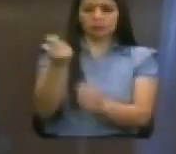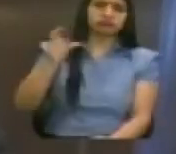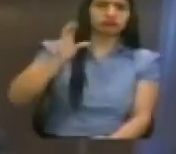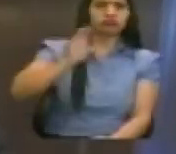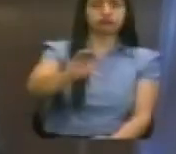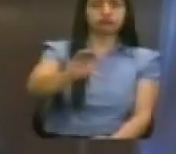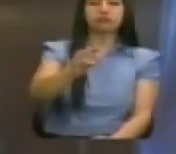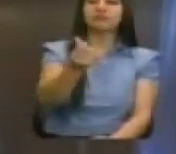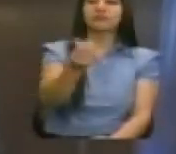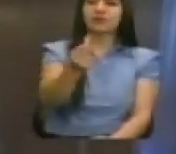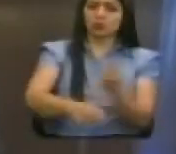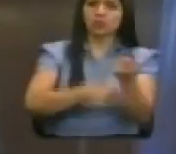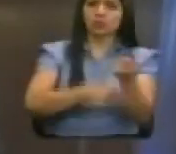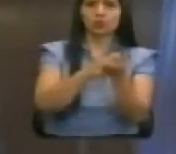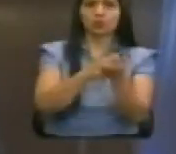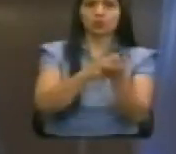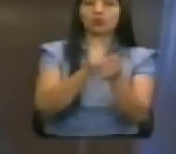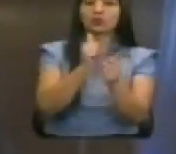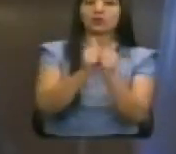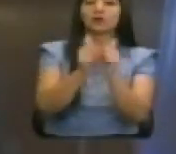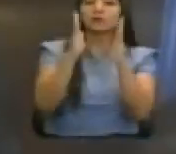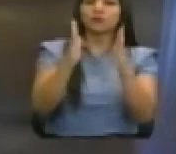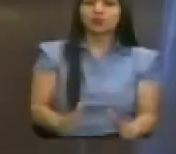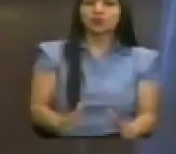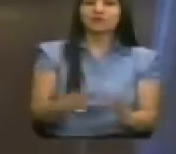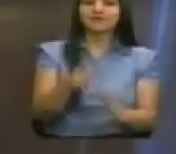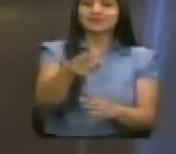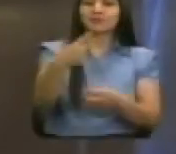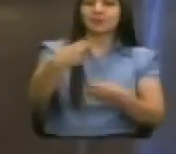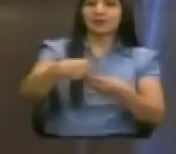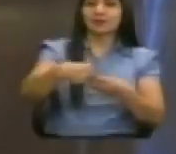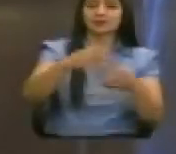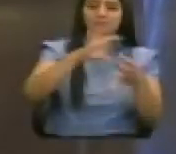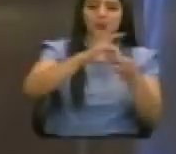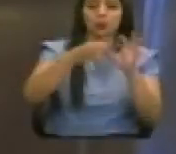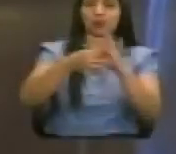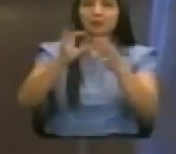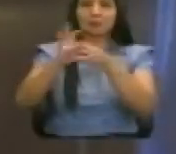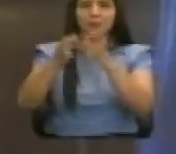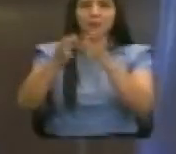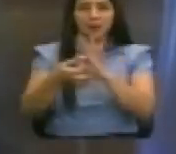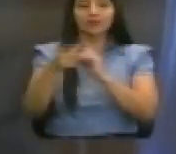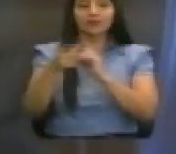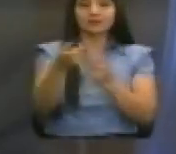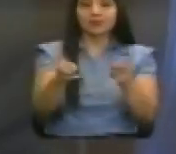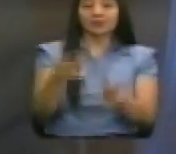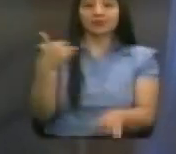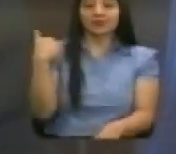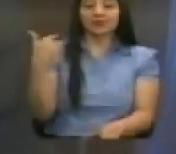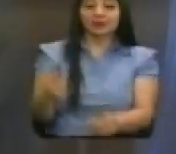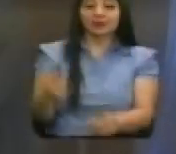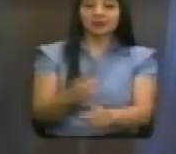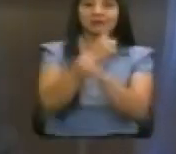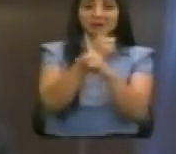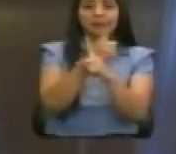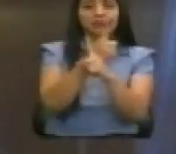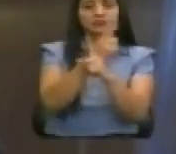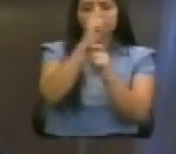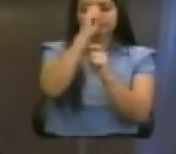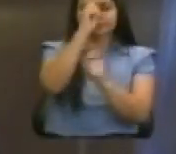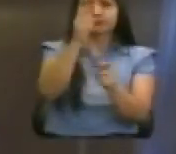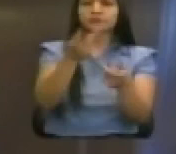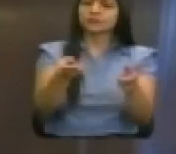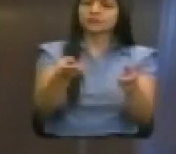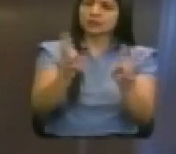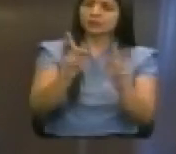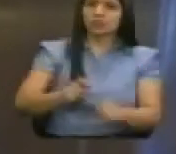y aquellos deportistas olímpicos y paralímpicos que nos han hecho quedar muy bien, también tengan una